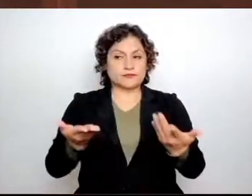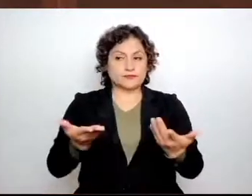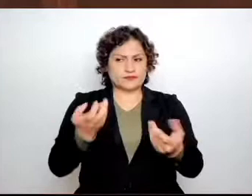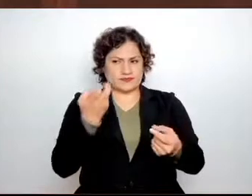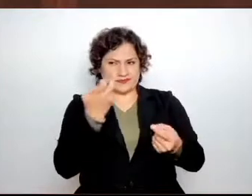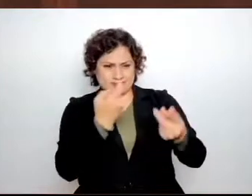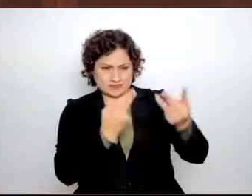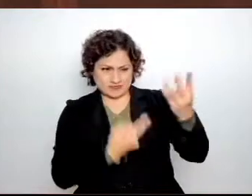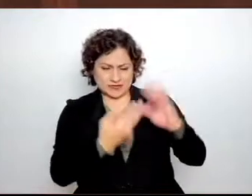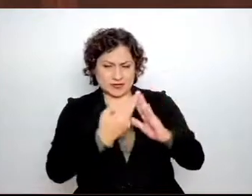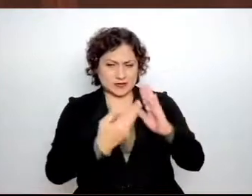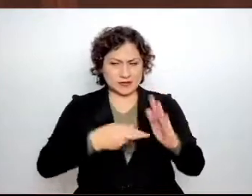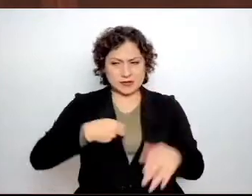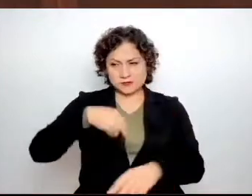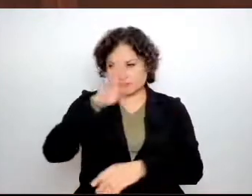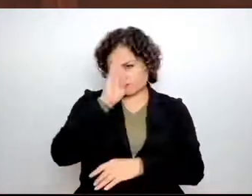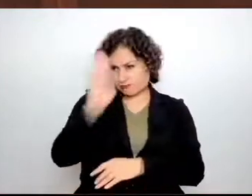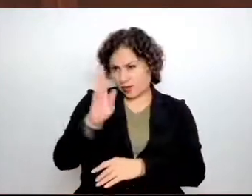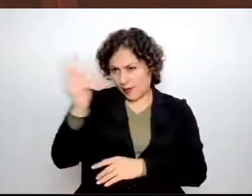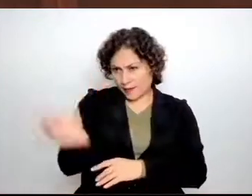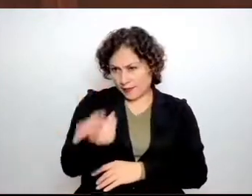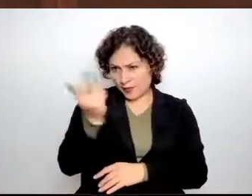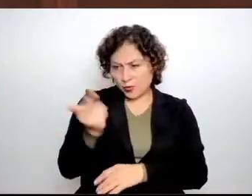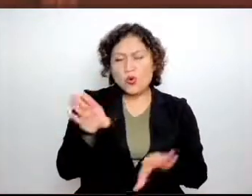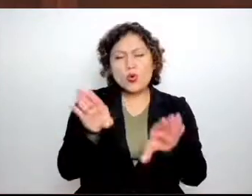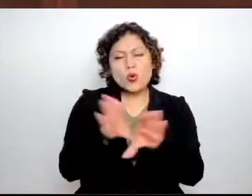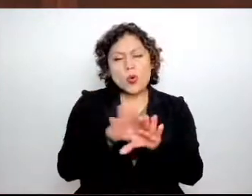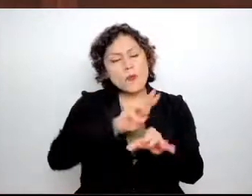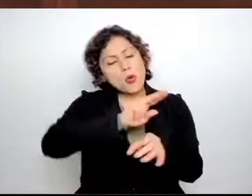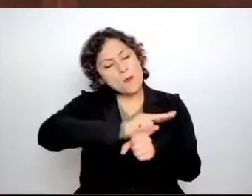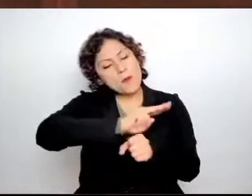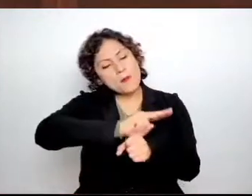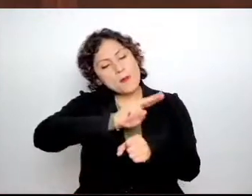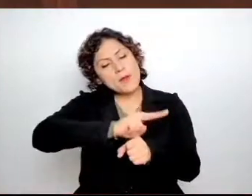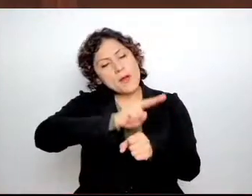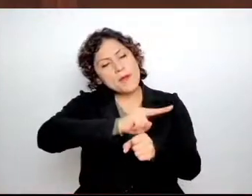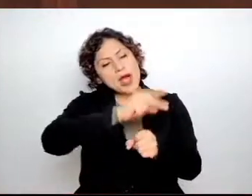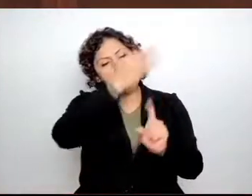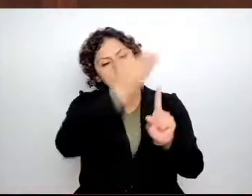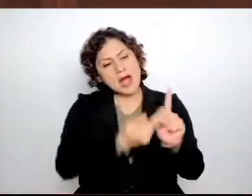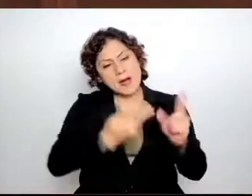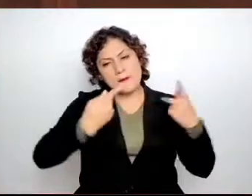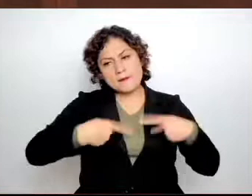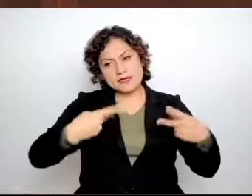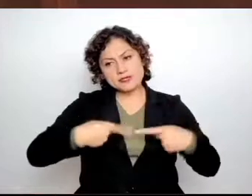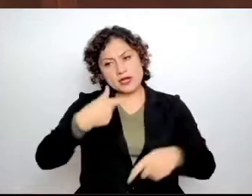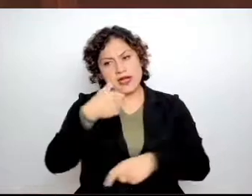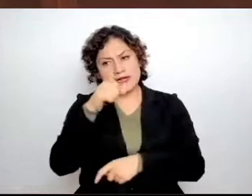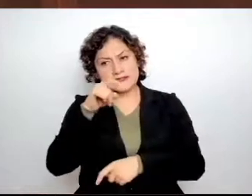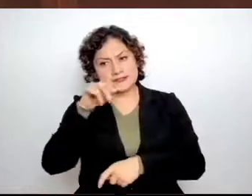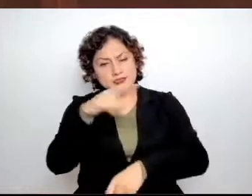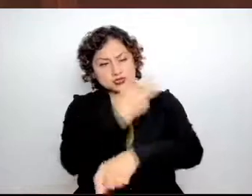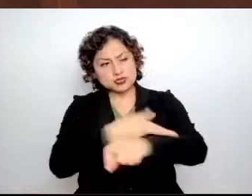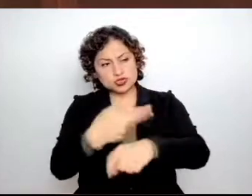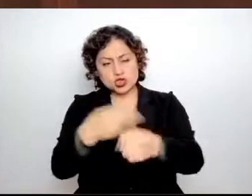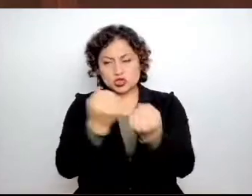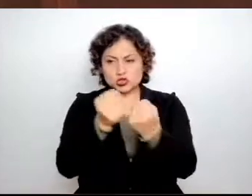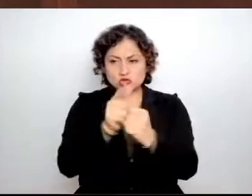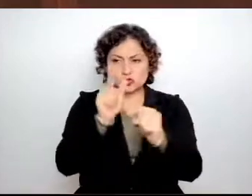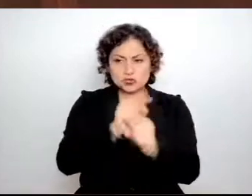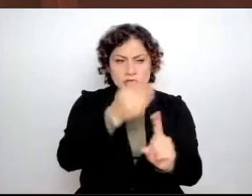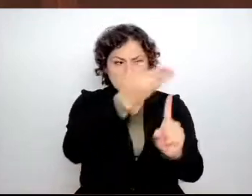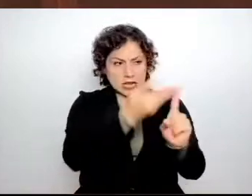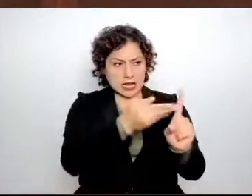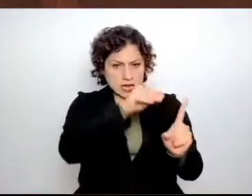secretario, ¿cómo fiscalizan el actuar de dichos gestores sociales para comprobar que en realidad lleguen los